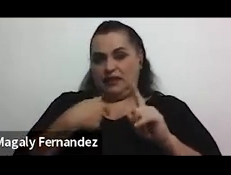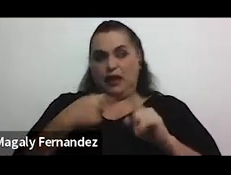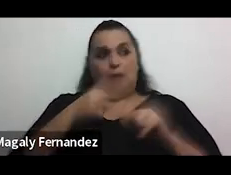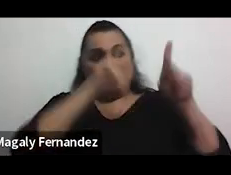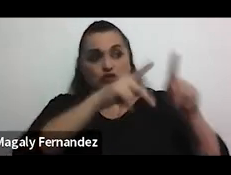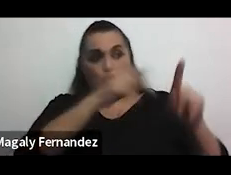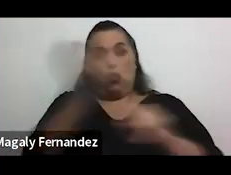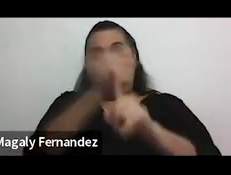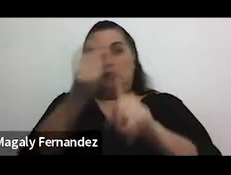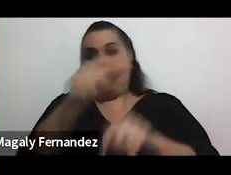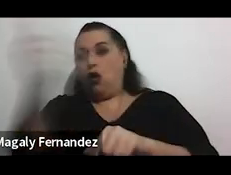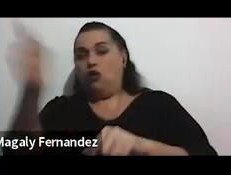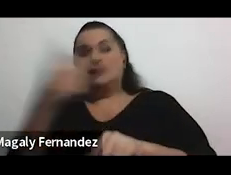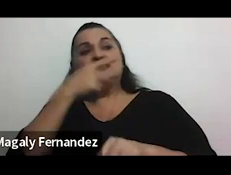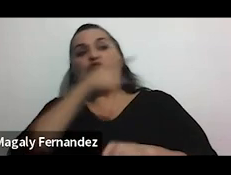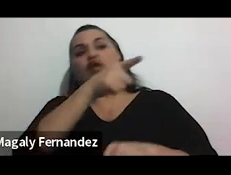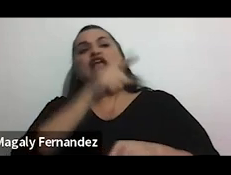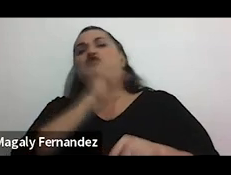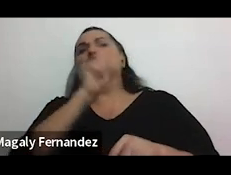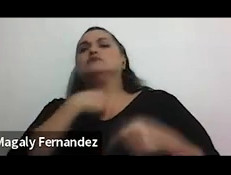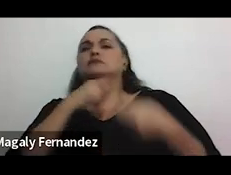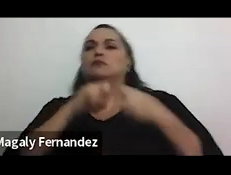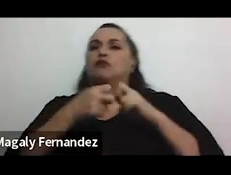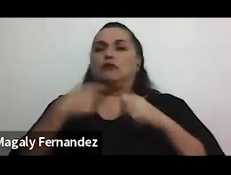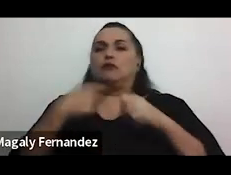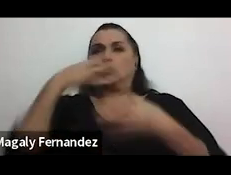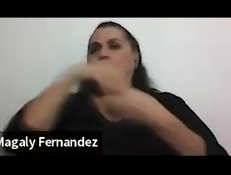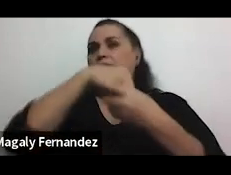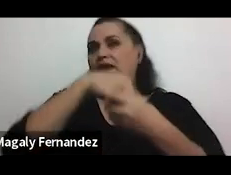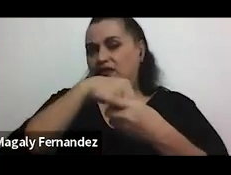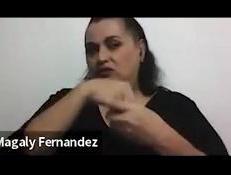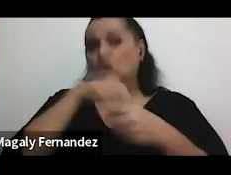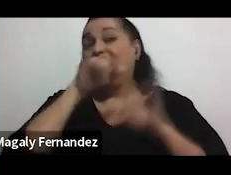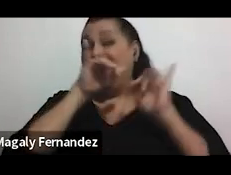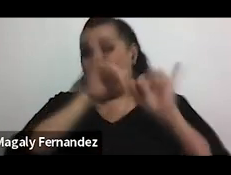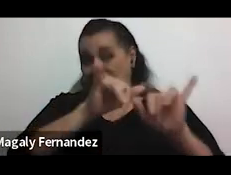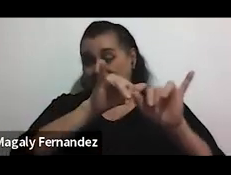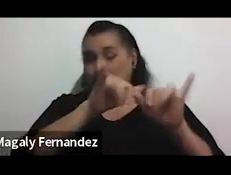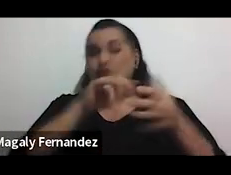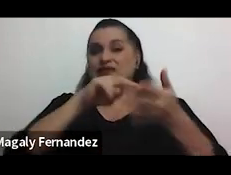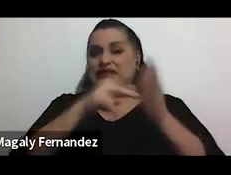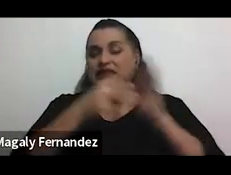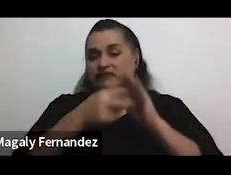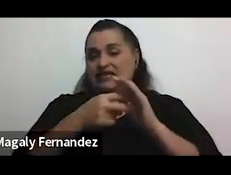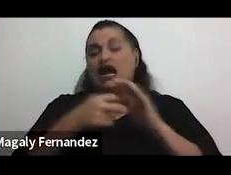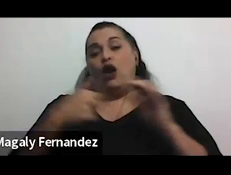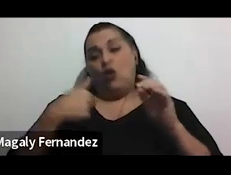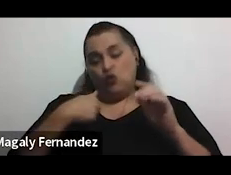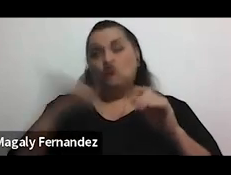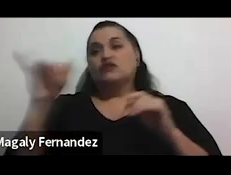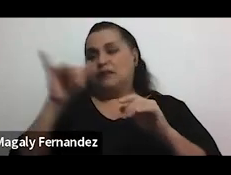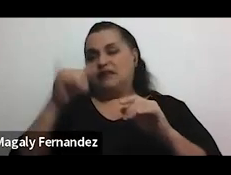otra persona y decimos eso no es asunto mío yo con eso no me meto eso hace precisamente que de alguna otra manera seamos